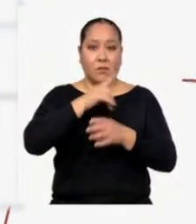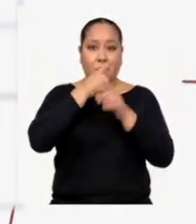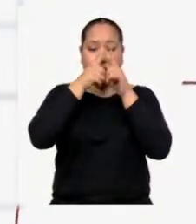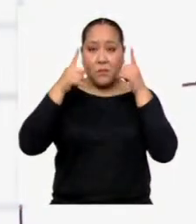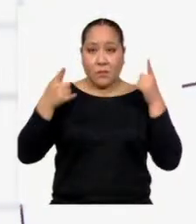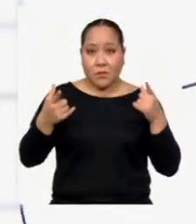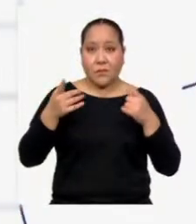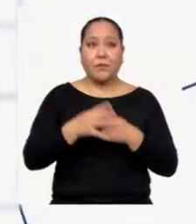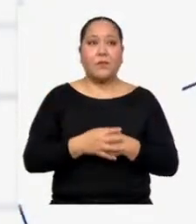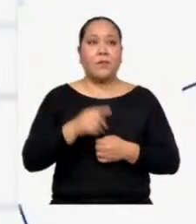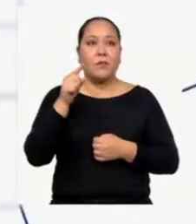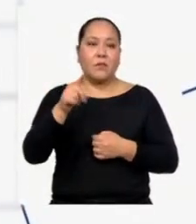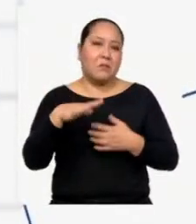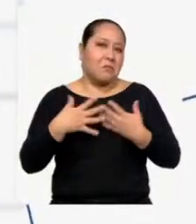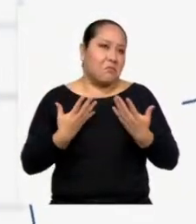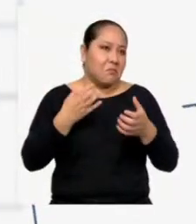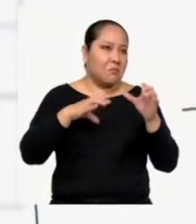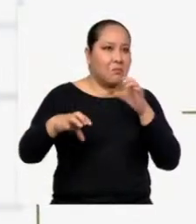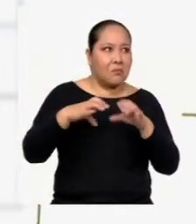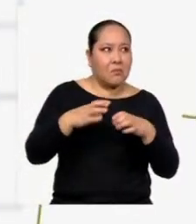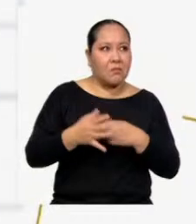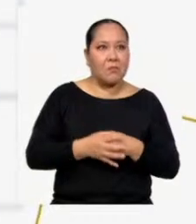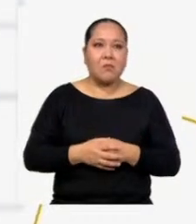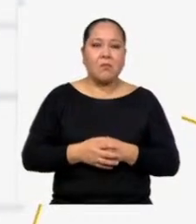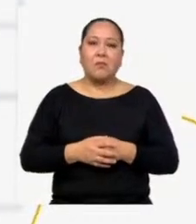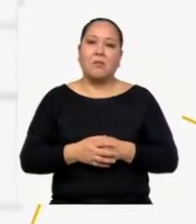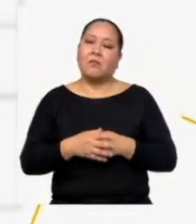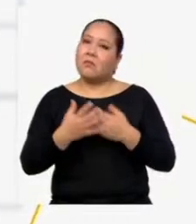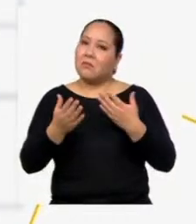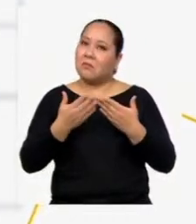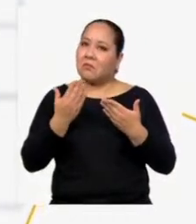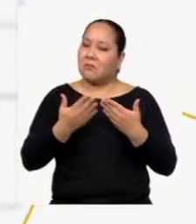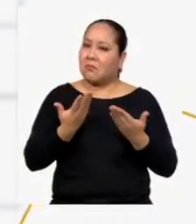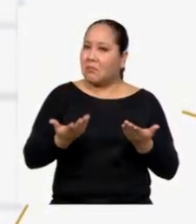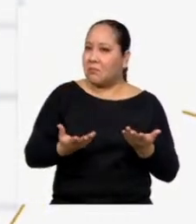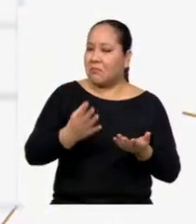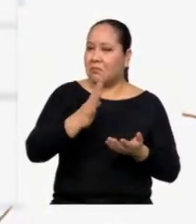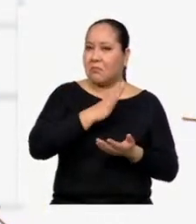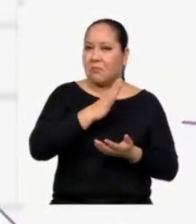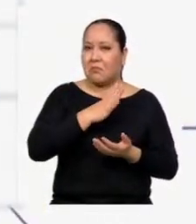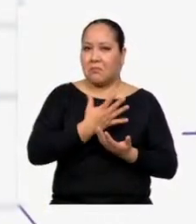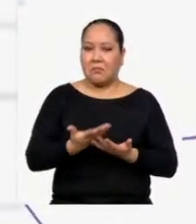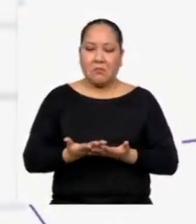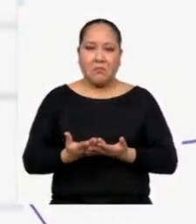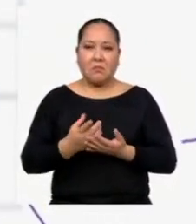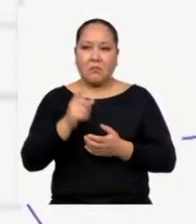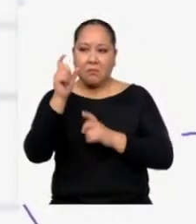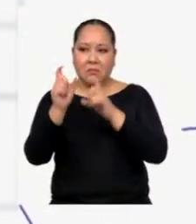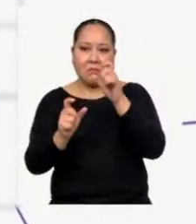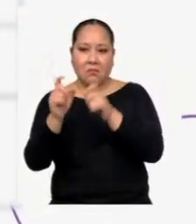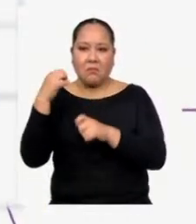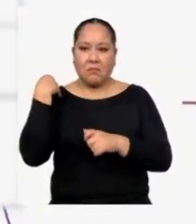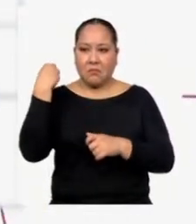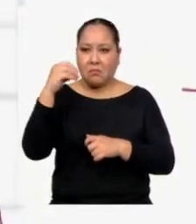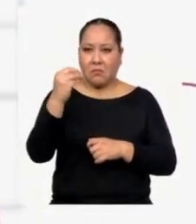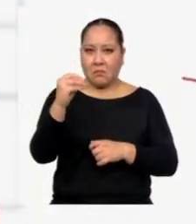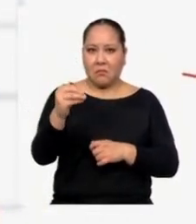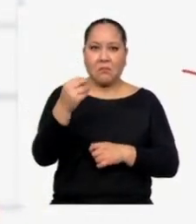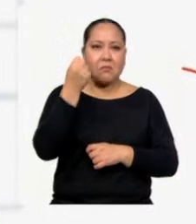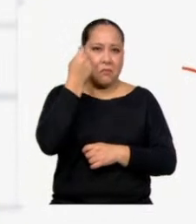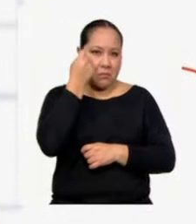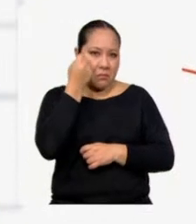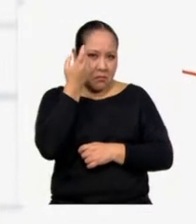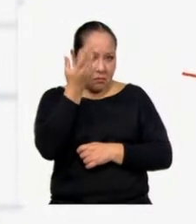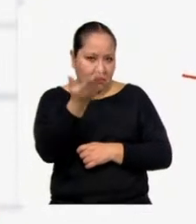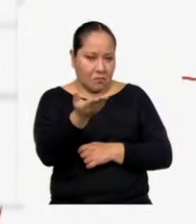Lo que puedes hacer es simplificar esa formalidad De manera que las y los adolescentes te